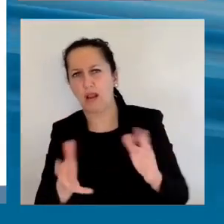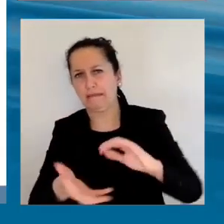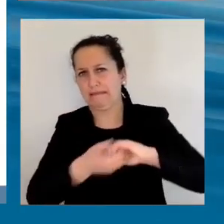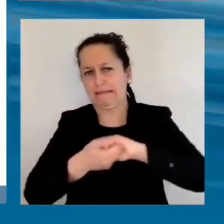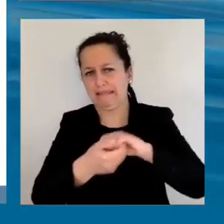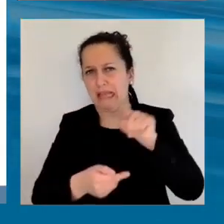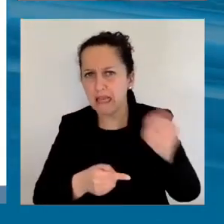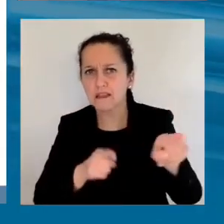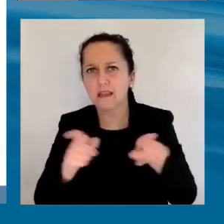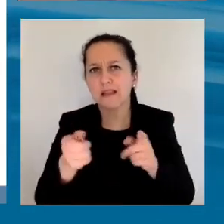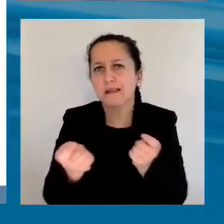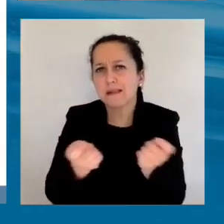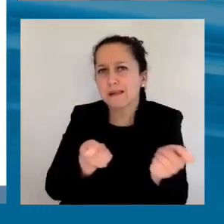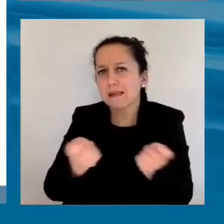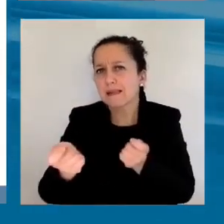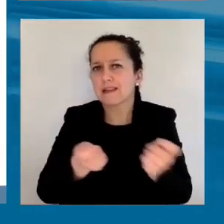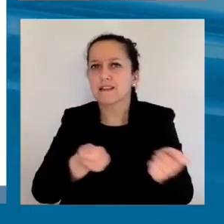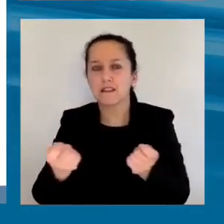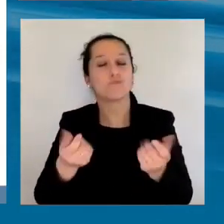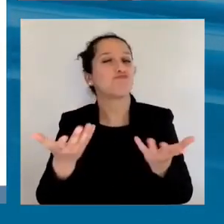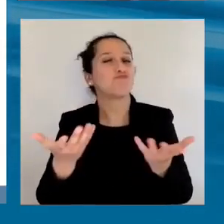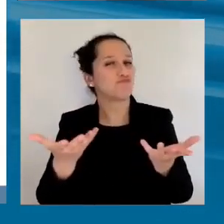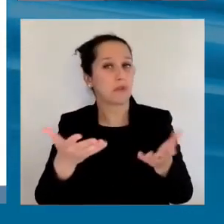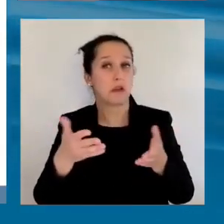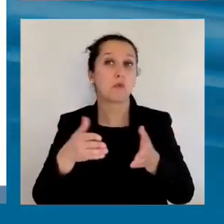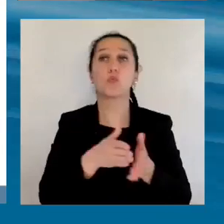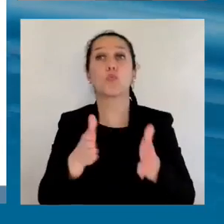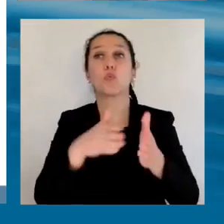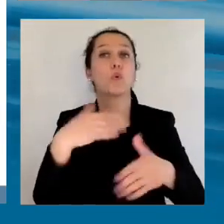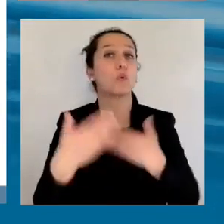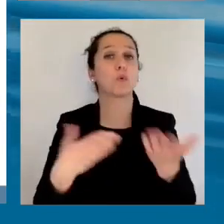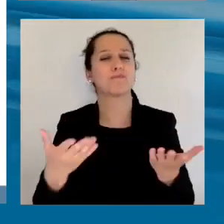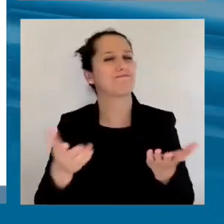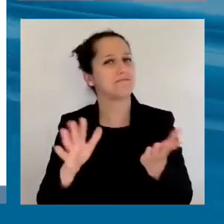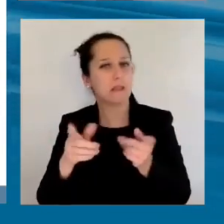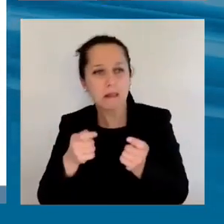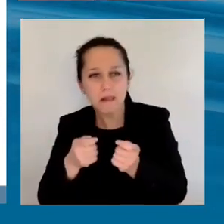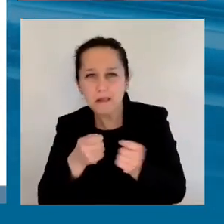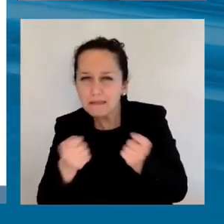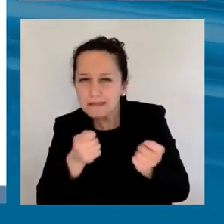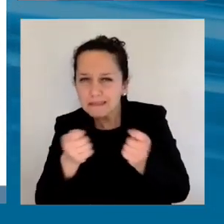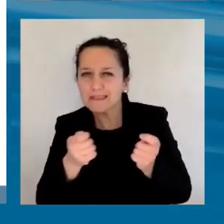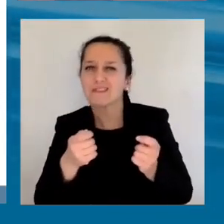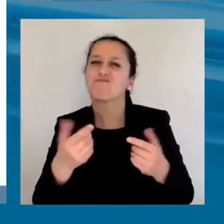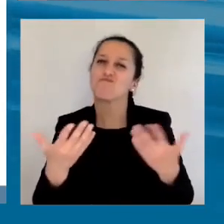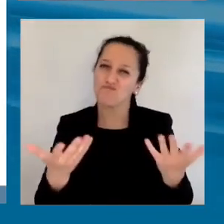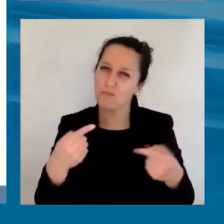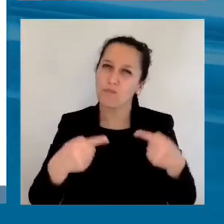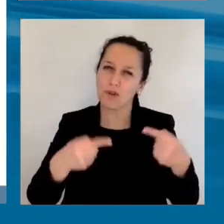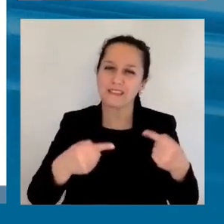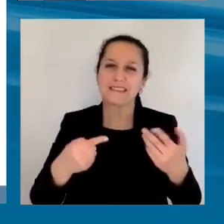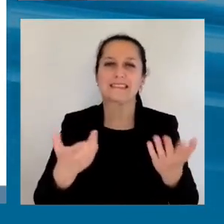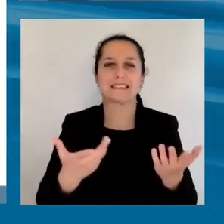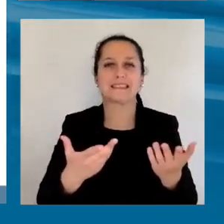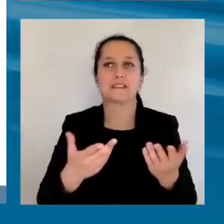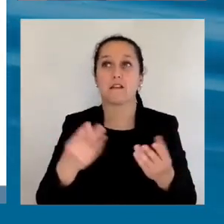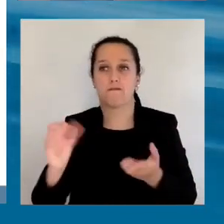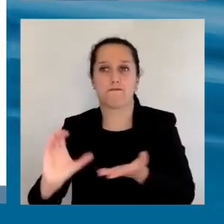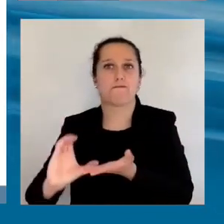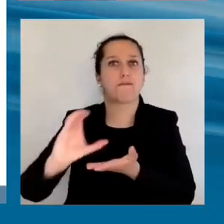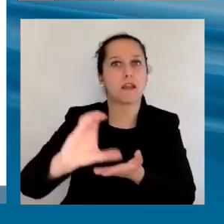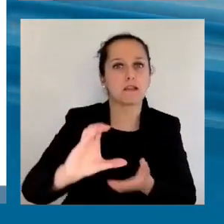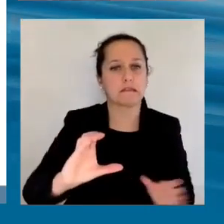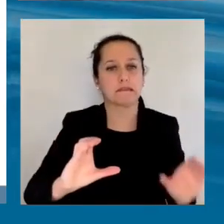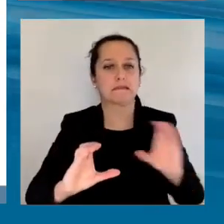hágalo con mis amigos, hágalo conmigo, etc. Ahí hay un tema, claro, hay un tema de triple, el triple reto del financiamiento relacionado con